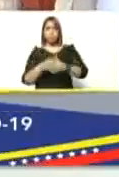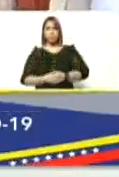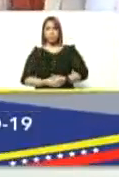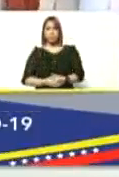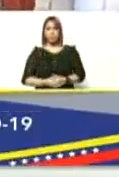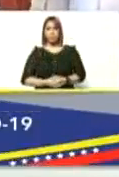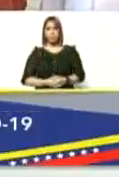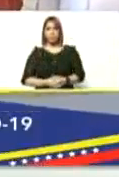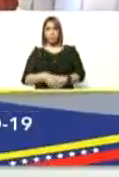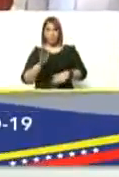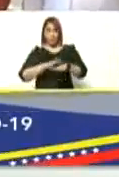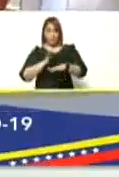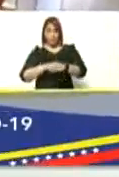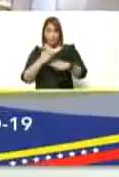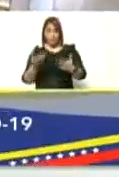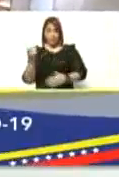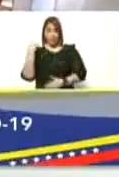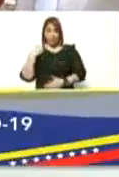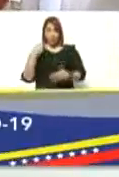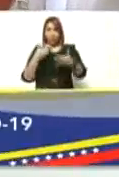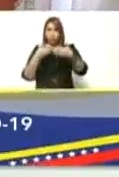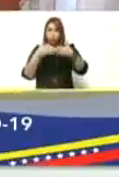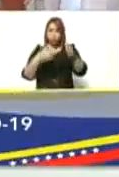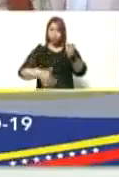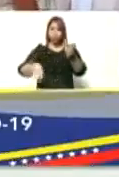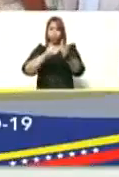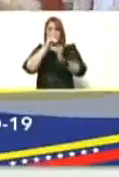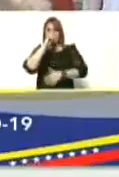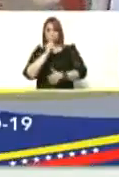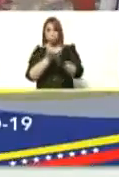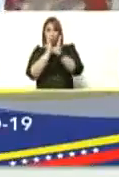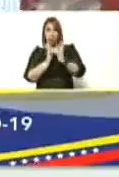porque ayer se reinició muy bien el año escolar